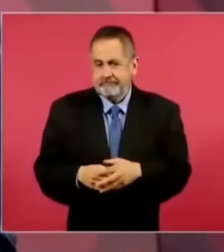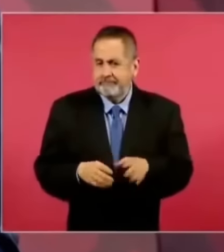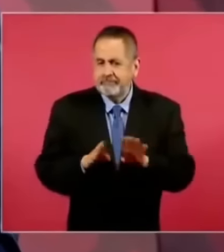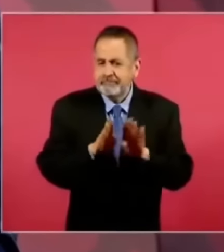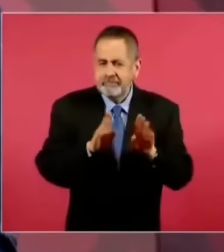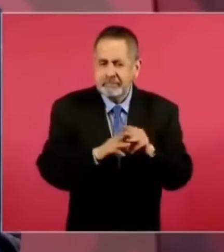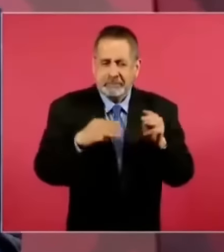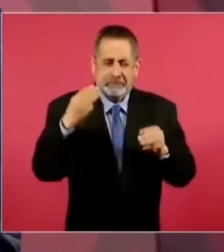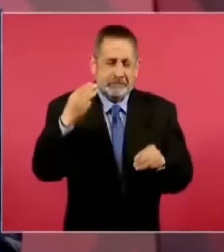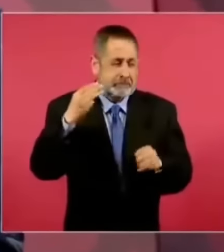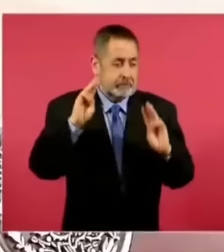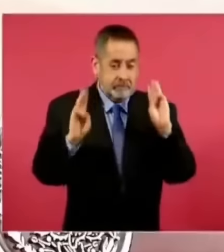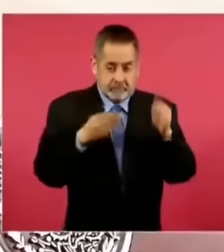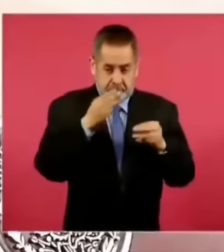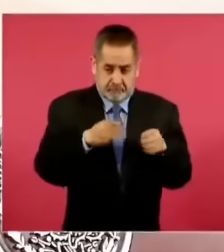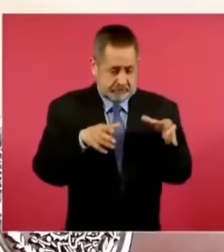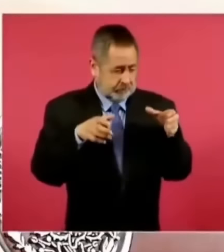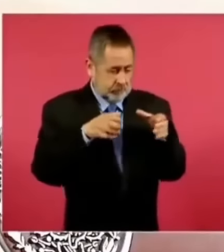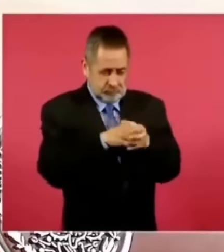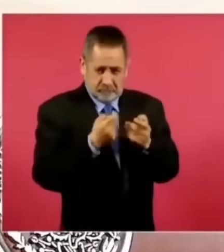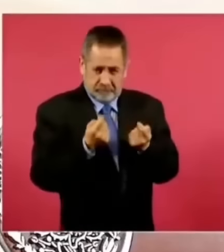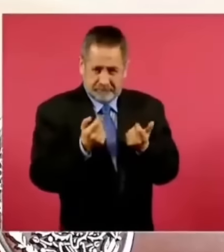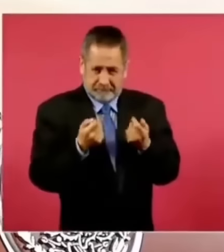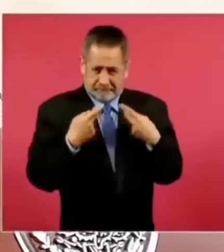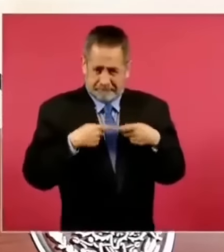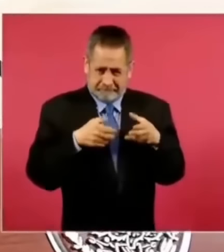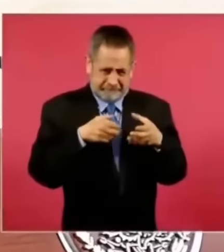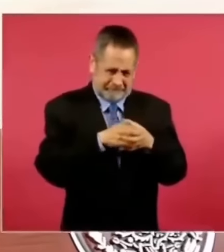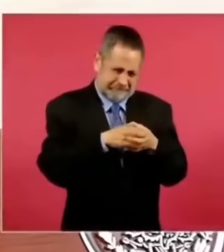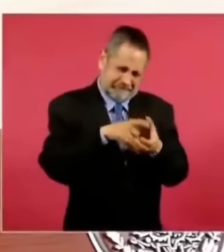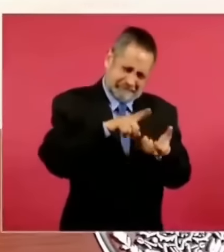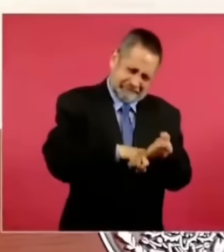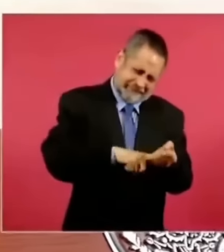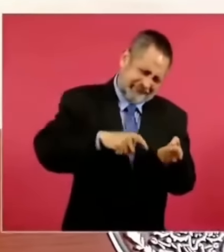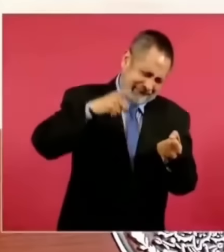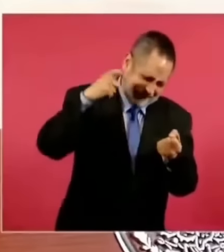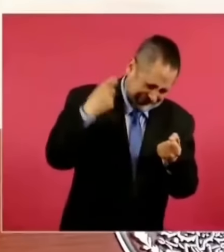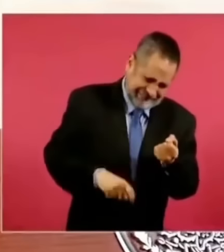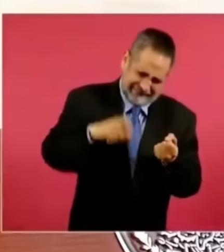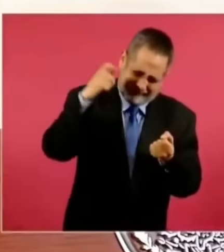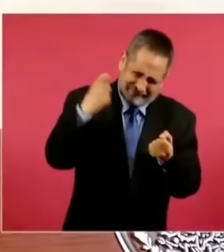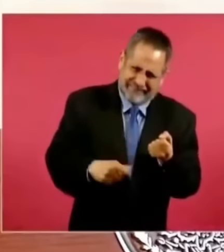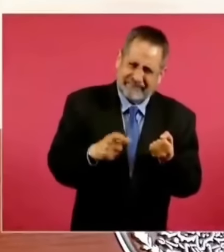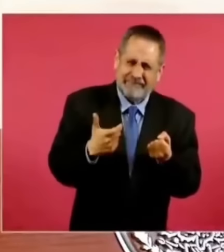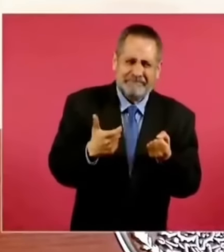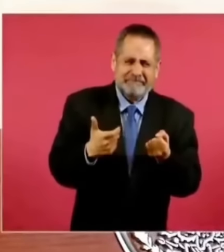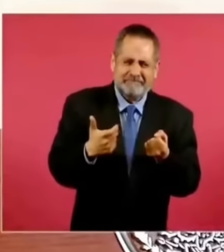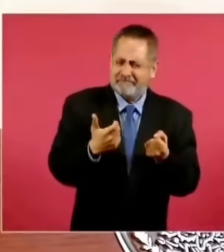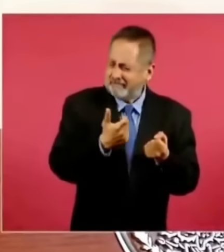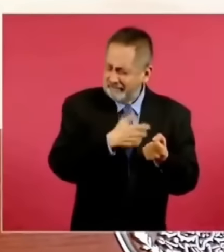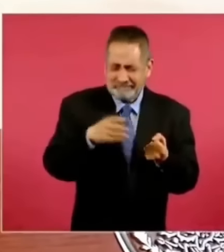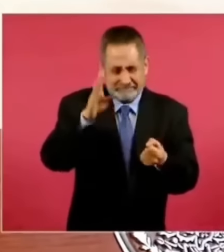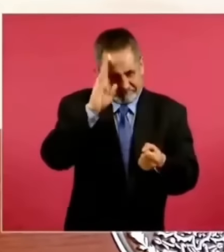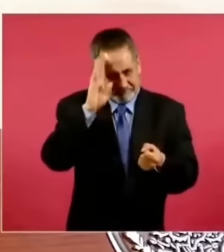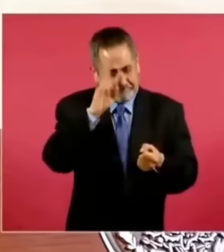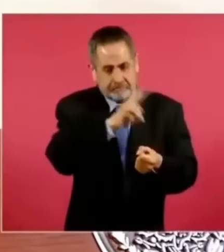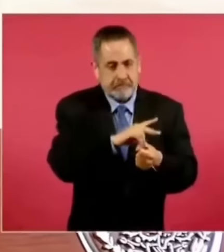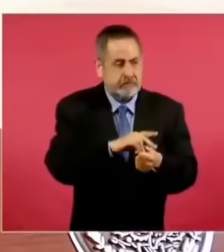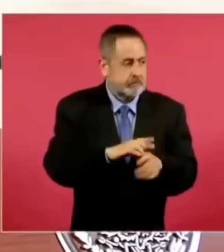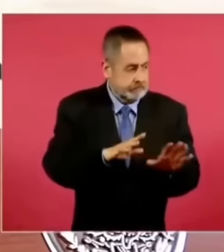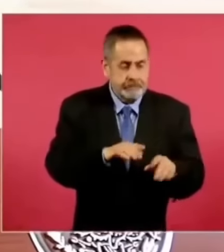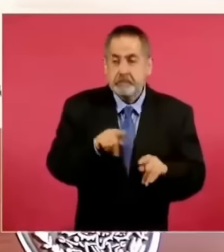tengan tanto, o no, y las mayorías